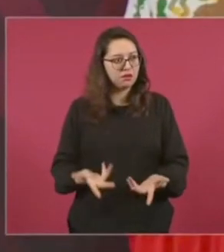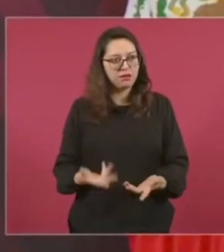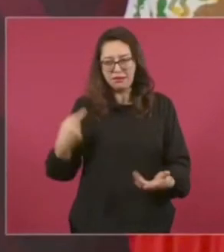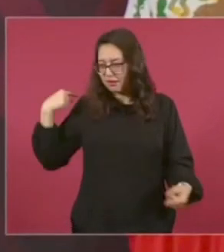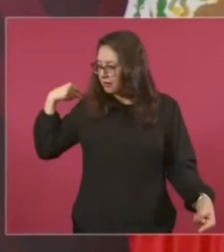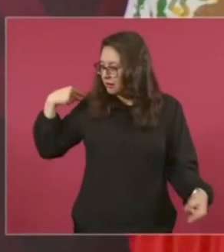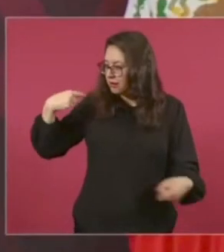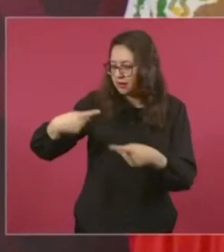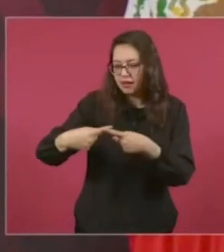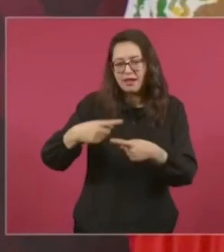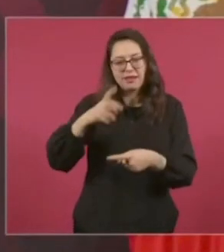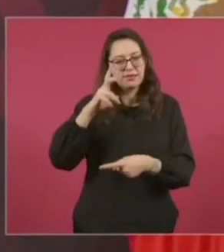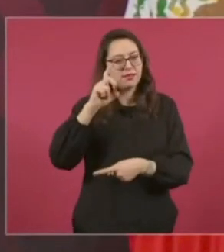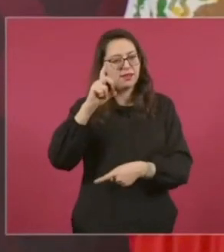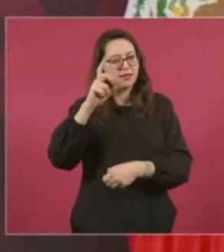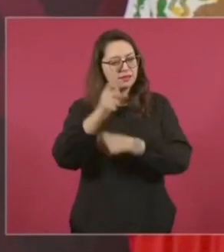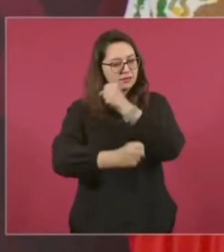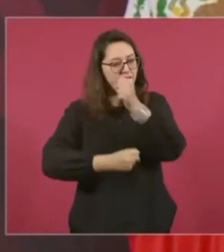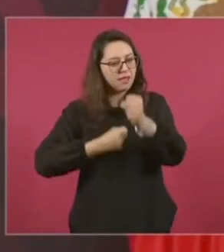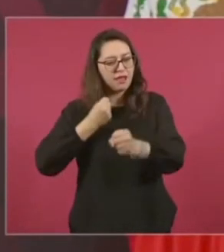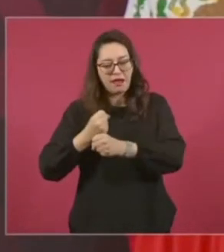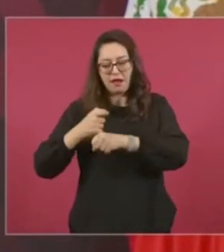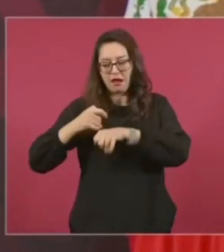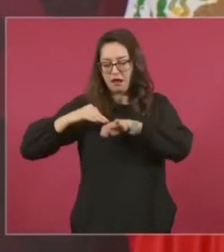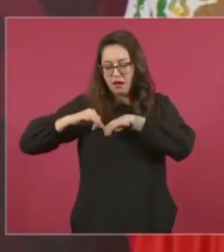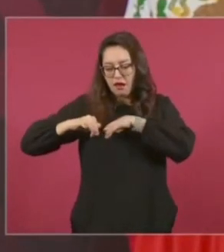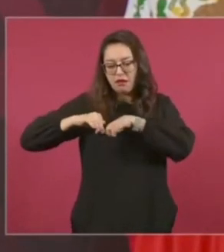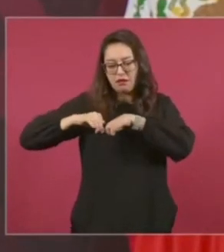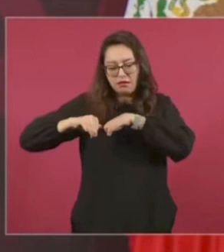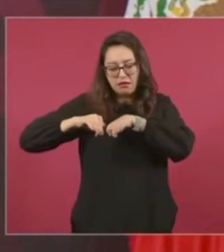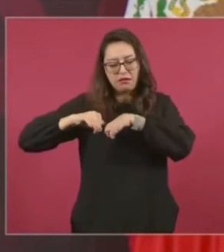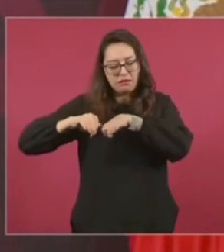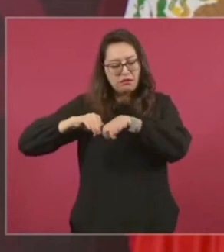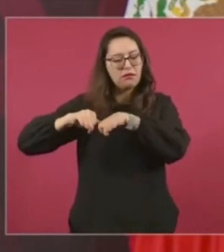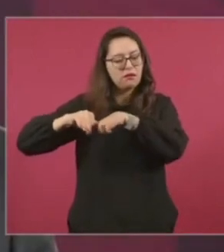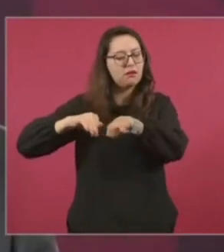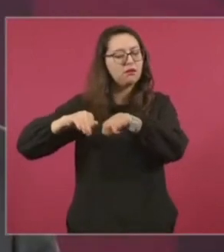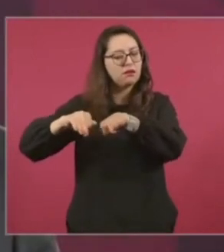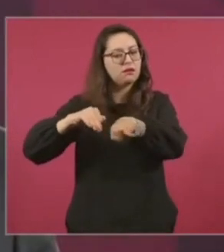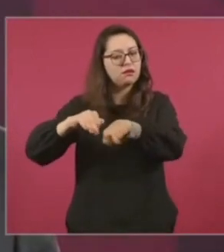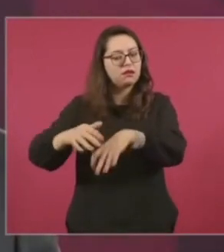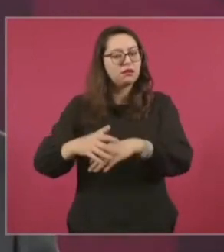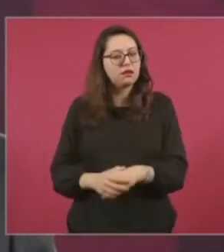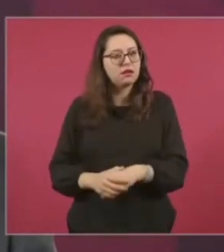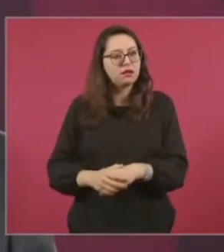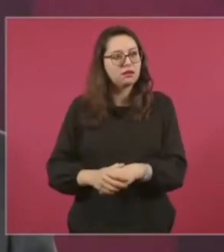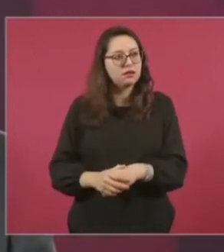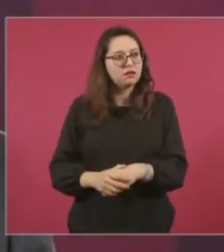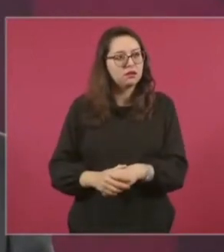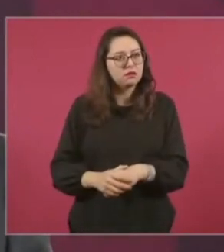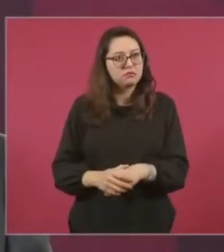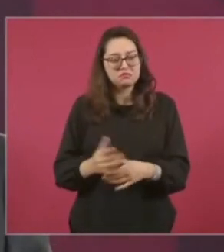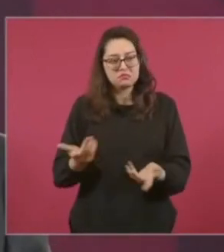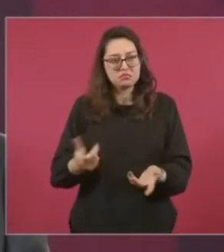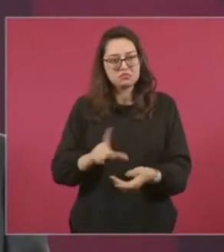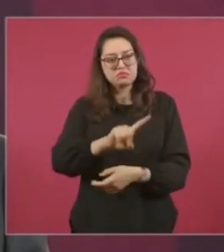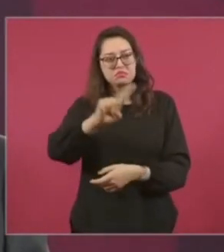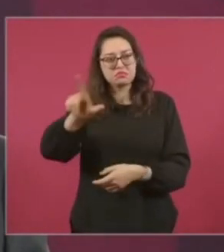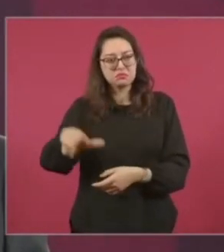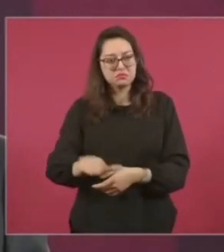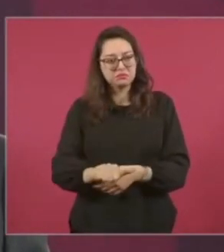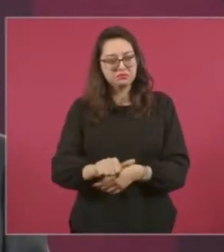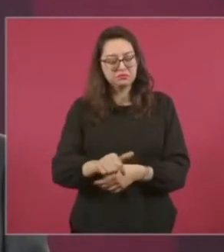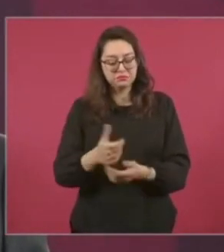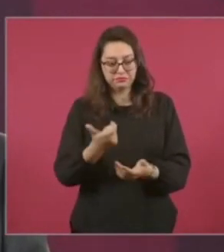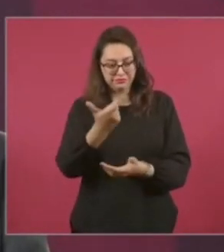va a recibir, si le va bien, la mitad de su